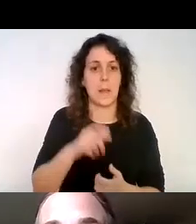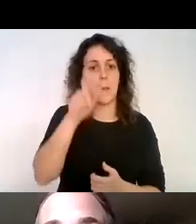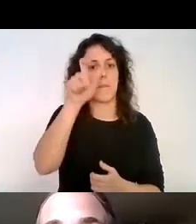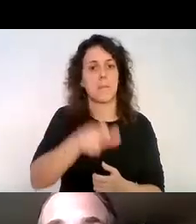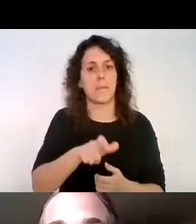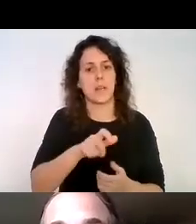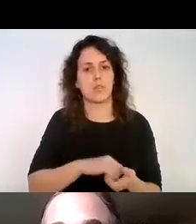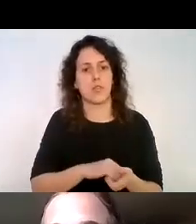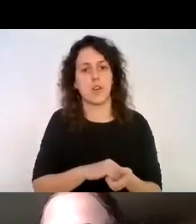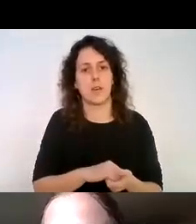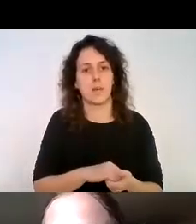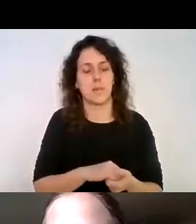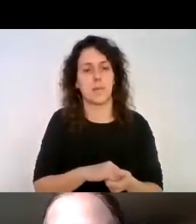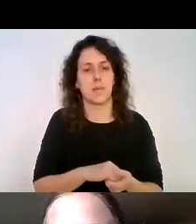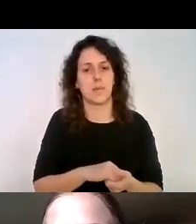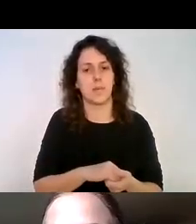con